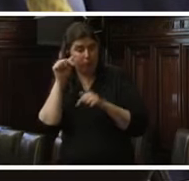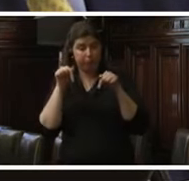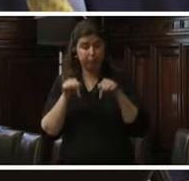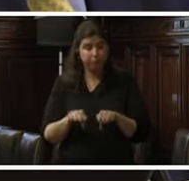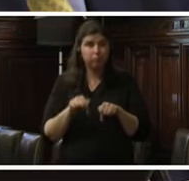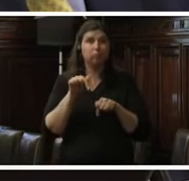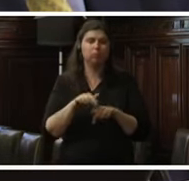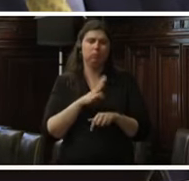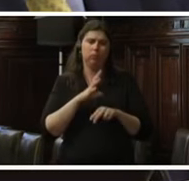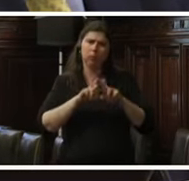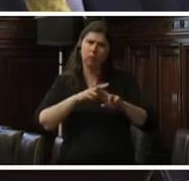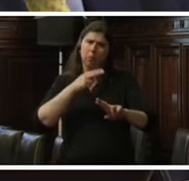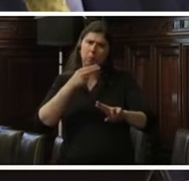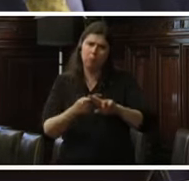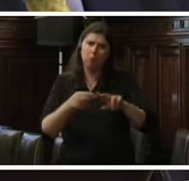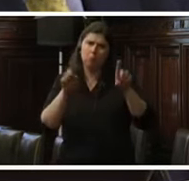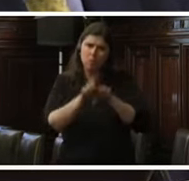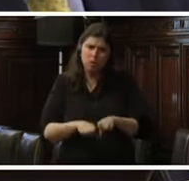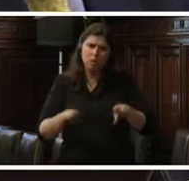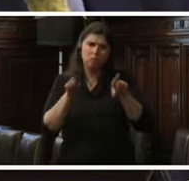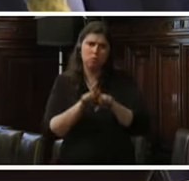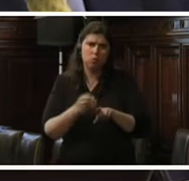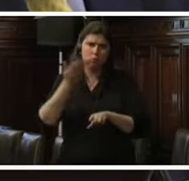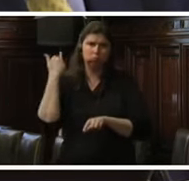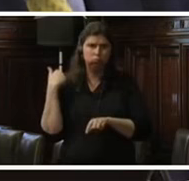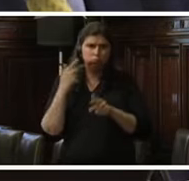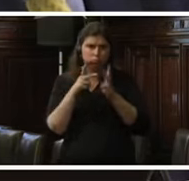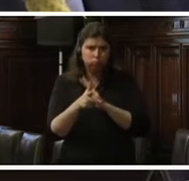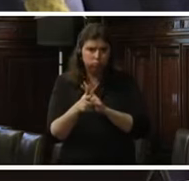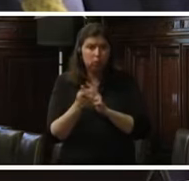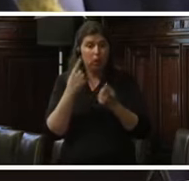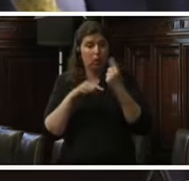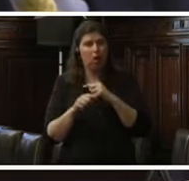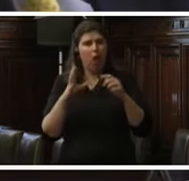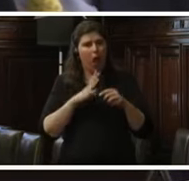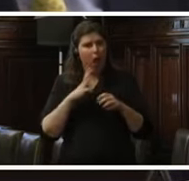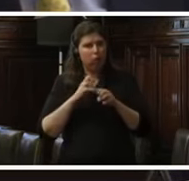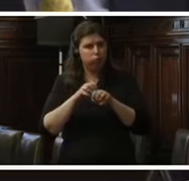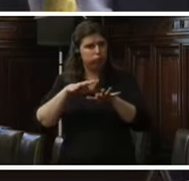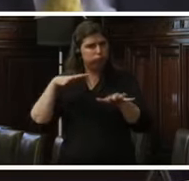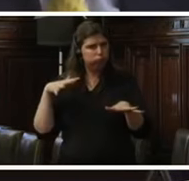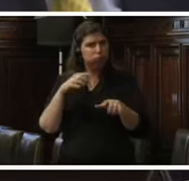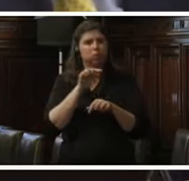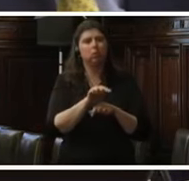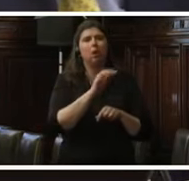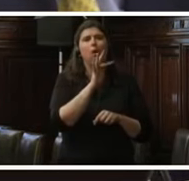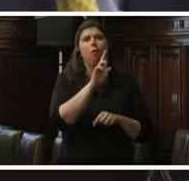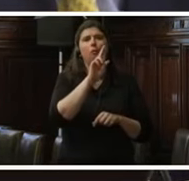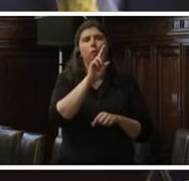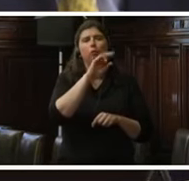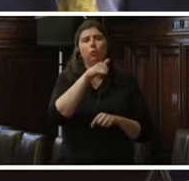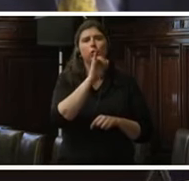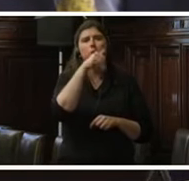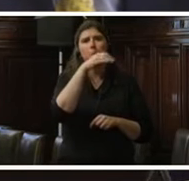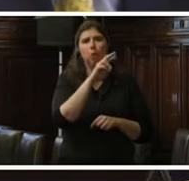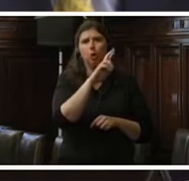se pretende repetir la misma historia. Hay una abrumadora composición en el Congreso de miembros del fujimorismo. Existe una